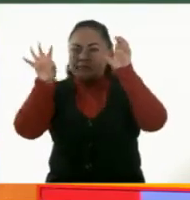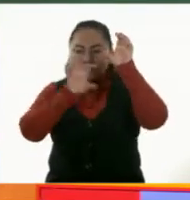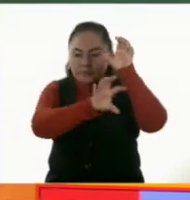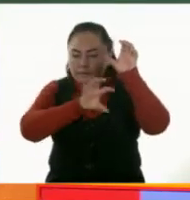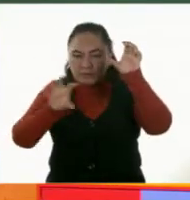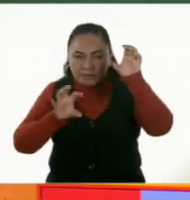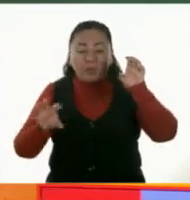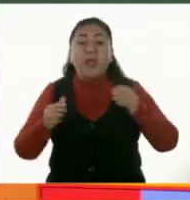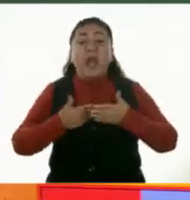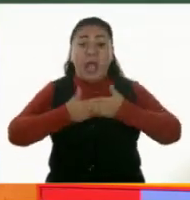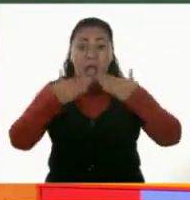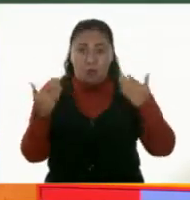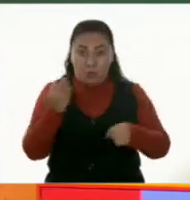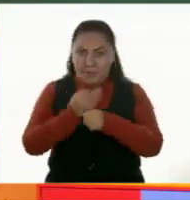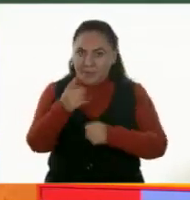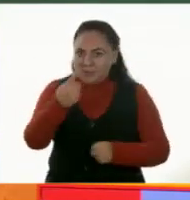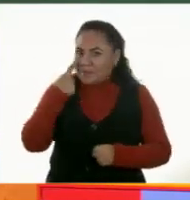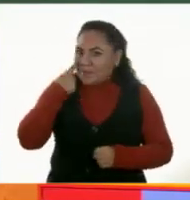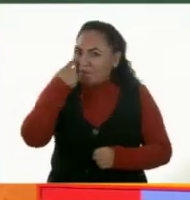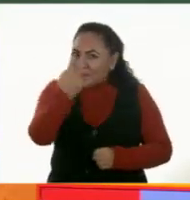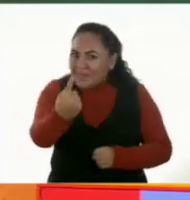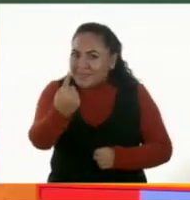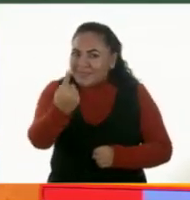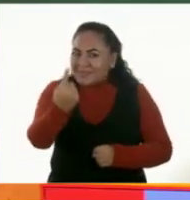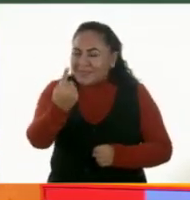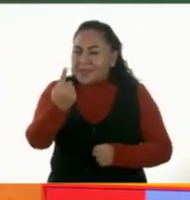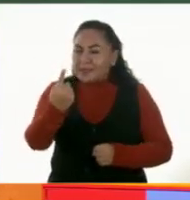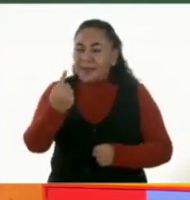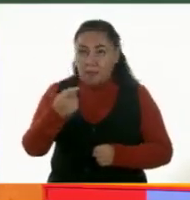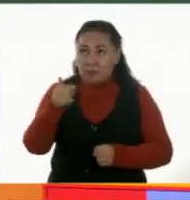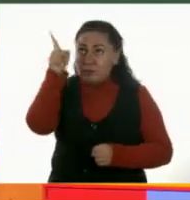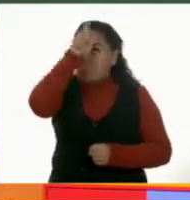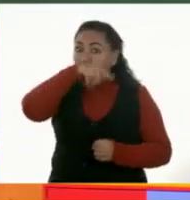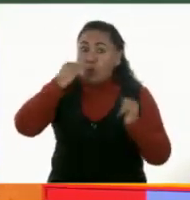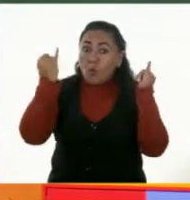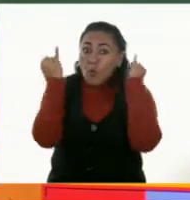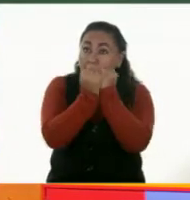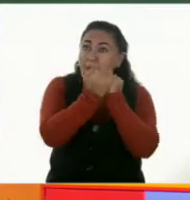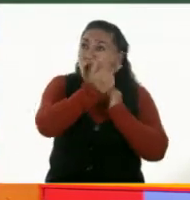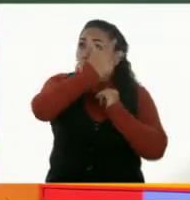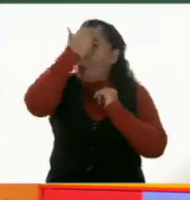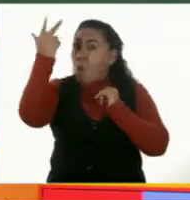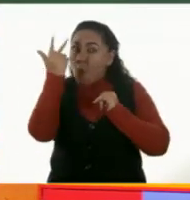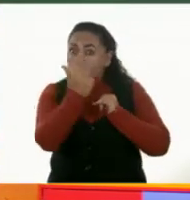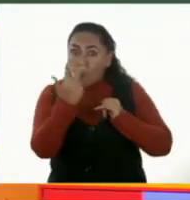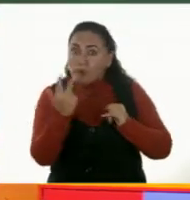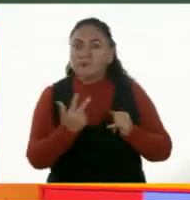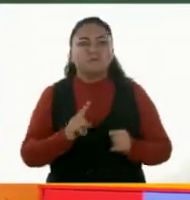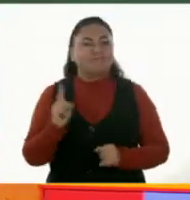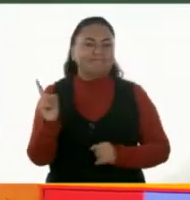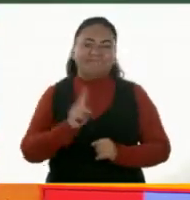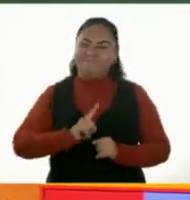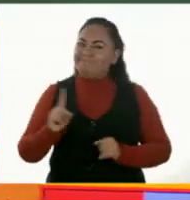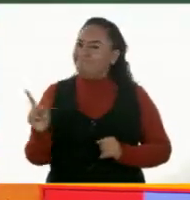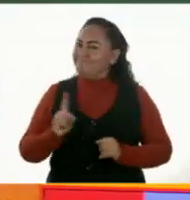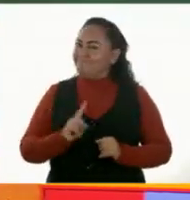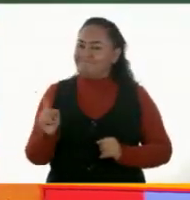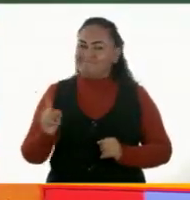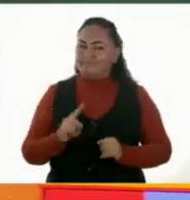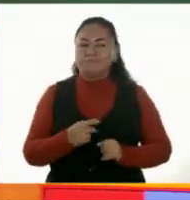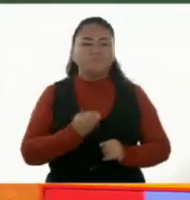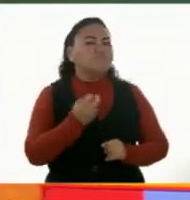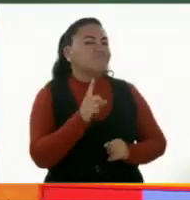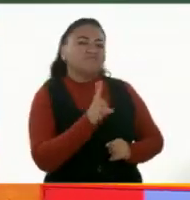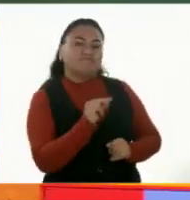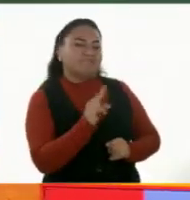Y, como podemos observar, pues no todos tienen ocho fichitas. Entonces,